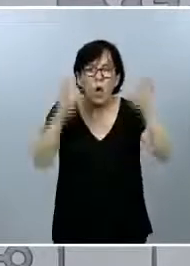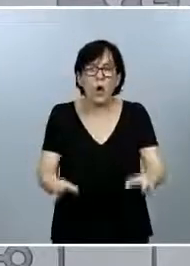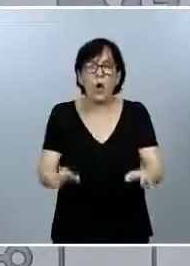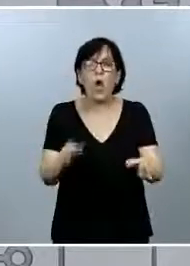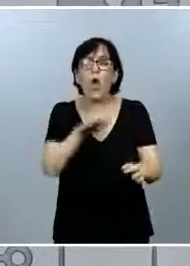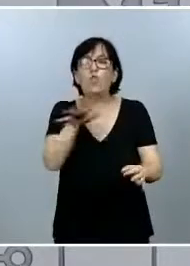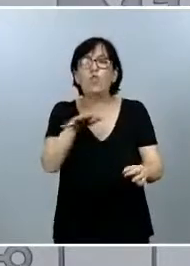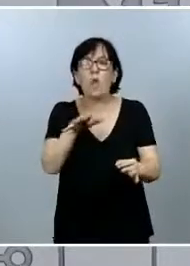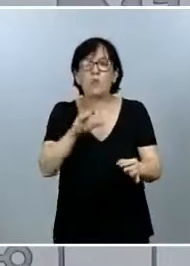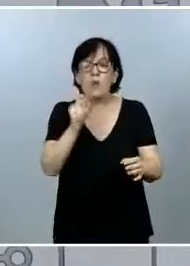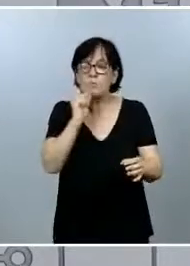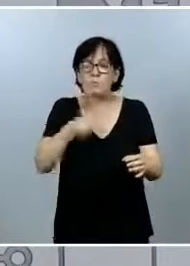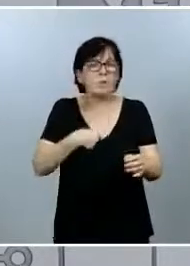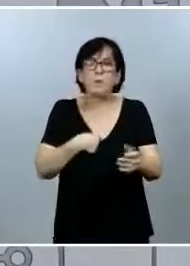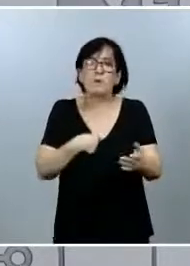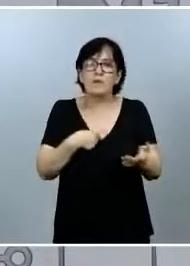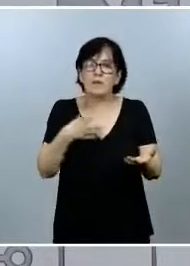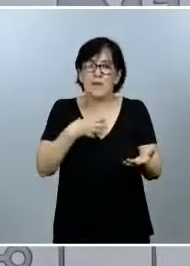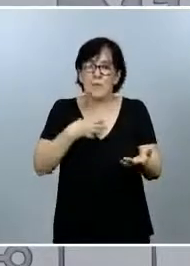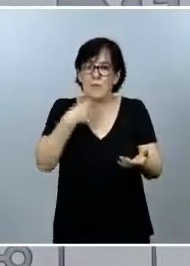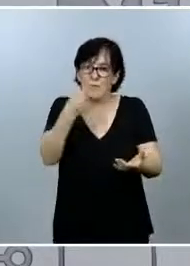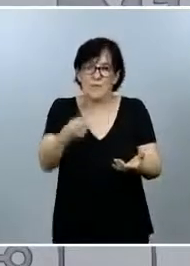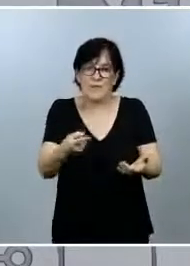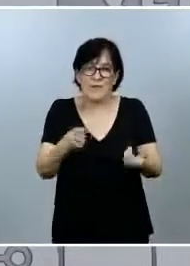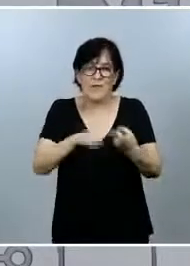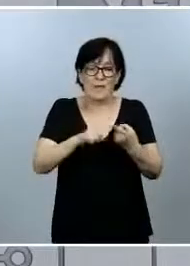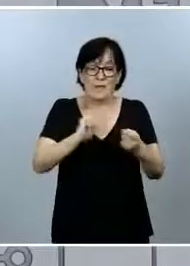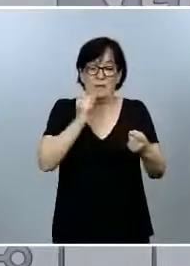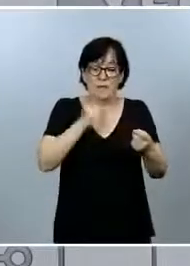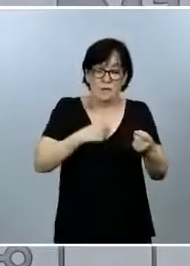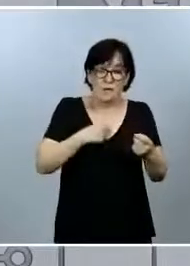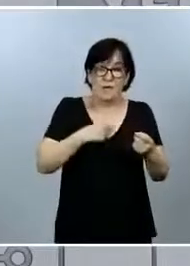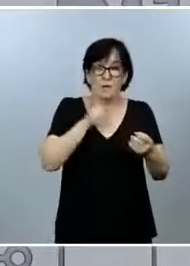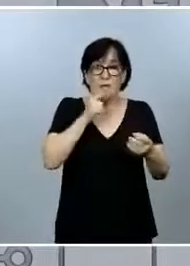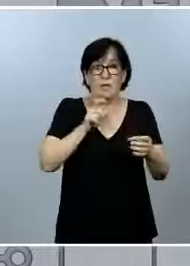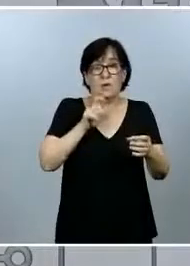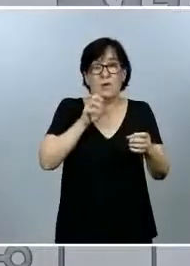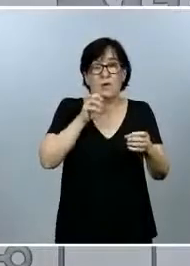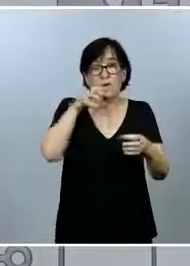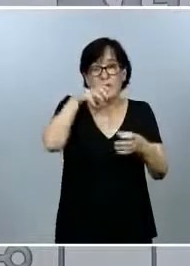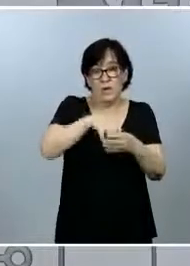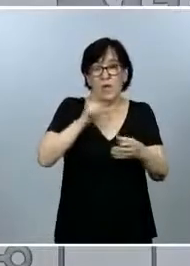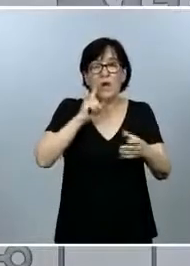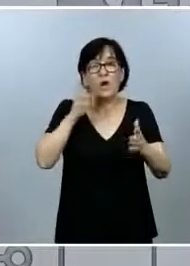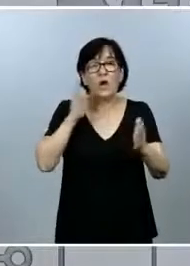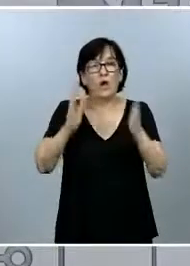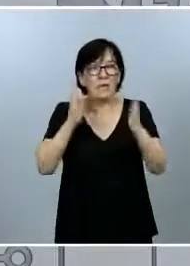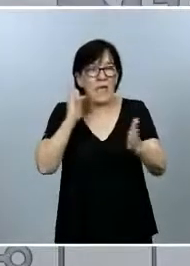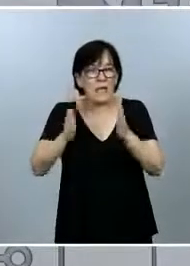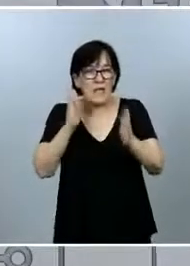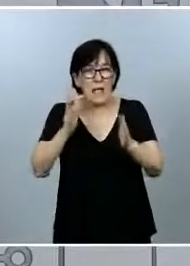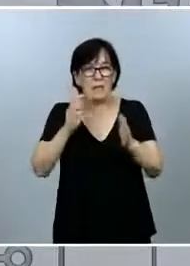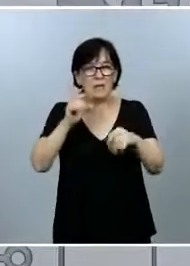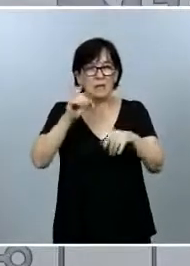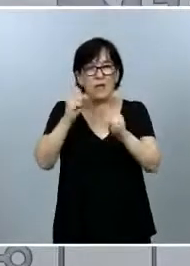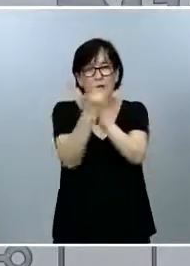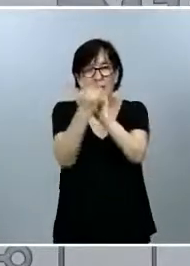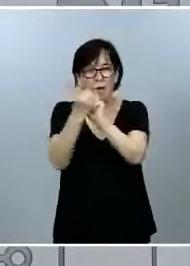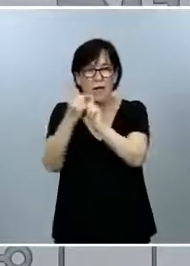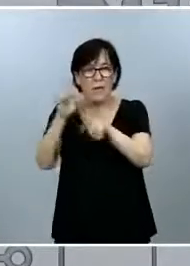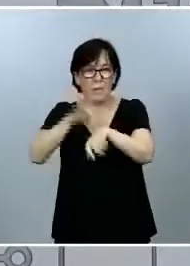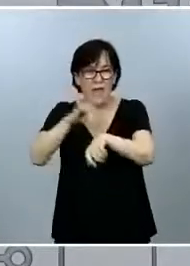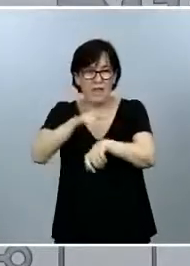infección ahora mismo no la podemos asegurar. No sabemos si se han infectado en la comunidad o si se han infectado durante el tratamiento de los pacientes. Y eso